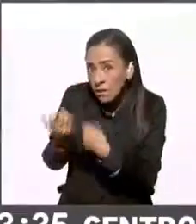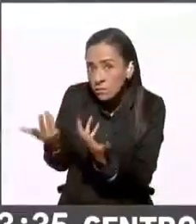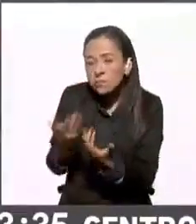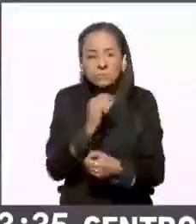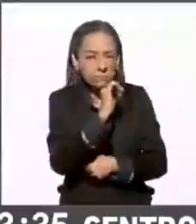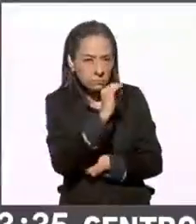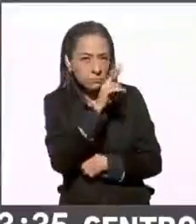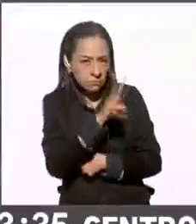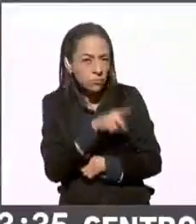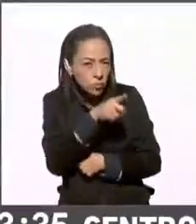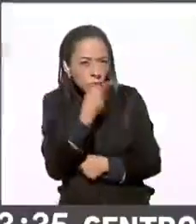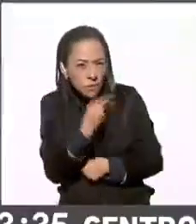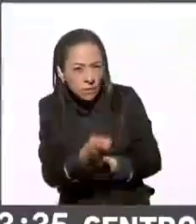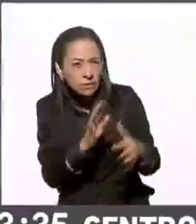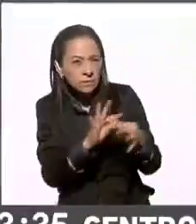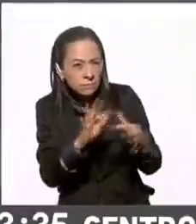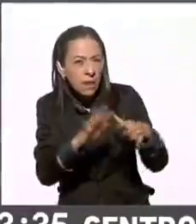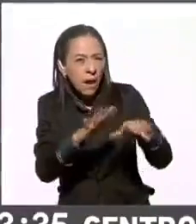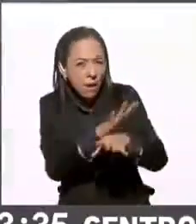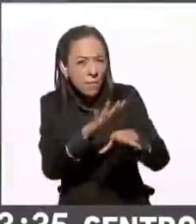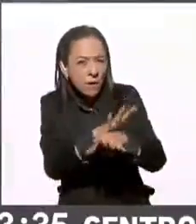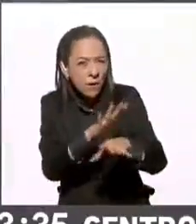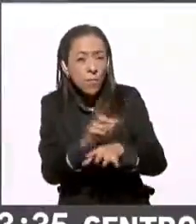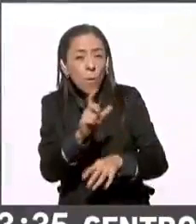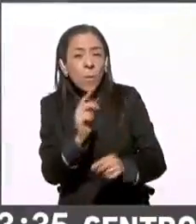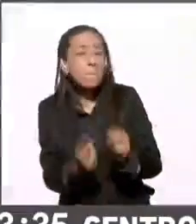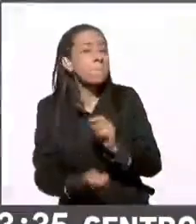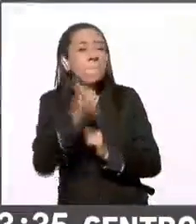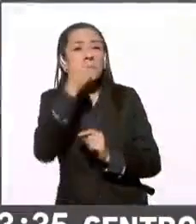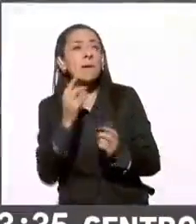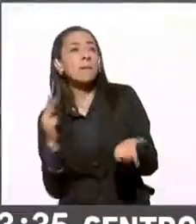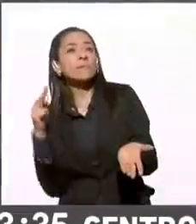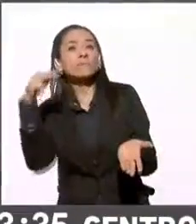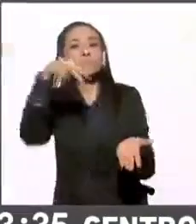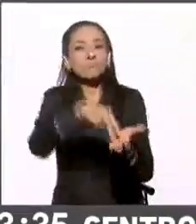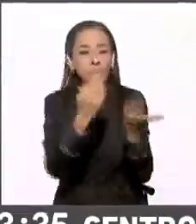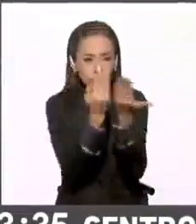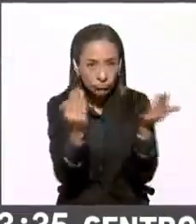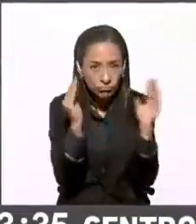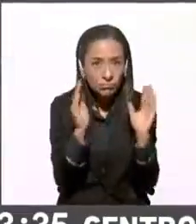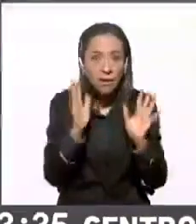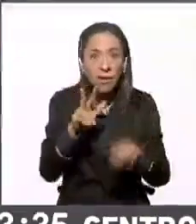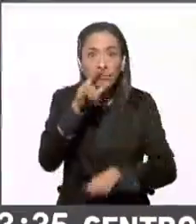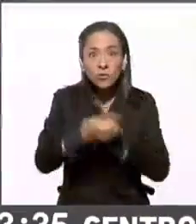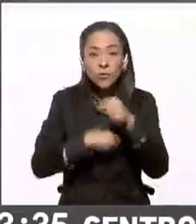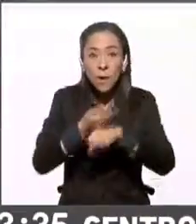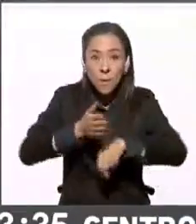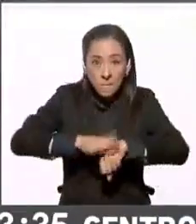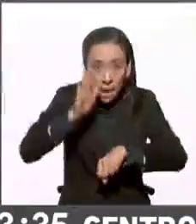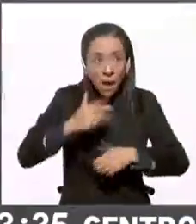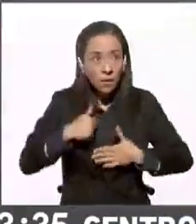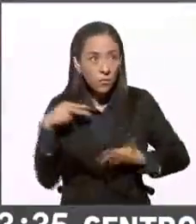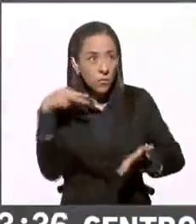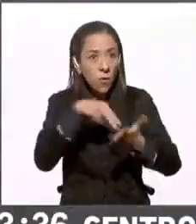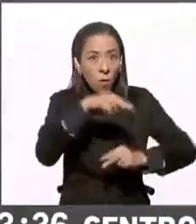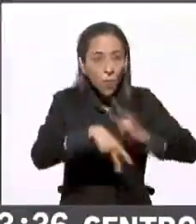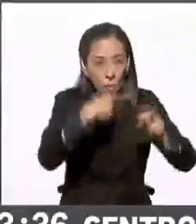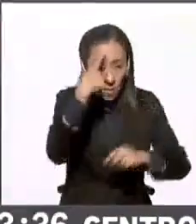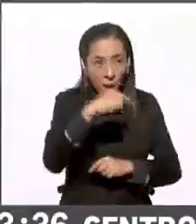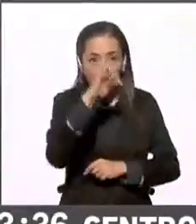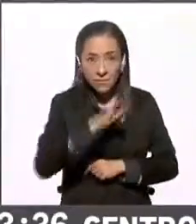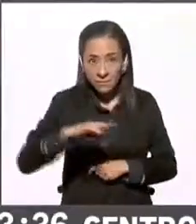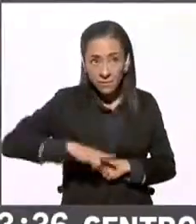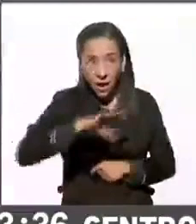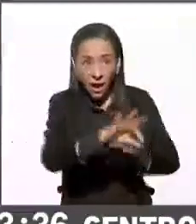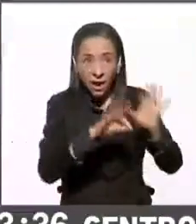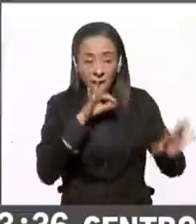modificaciones, de cuando fuimos por primera vez a las urnas como ciudadanos mayores de edad para poder elegir a jefe de gobierno, pues